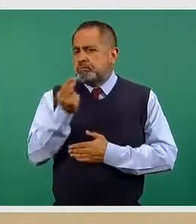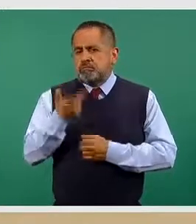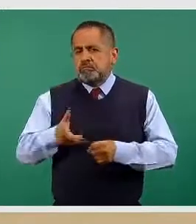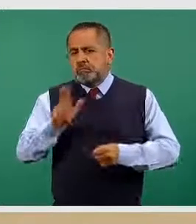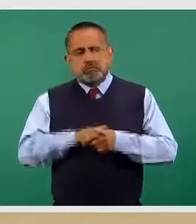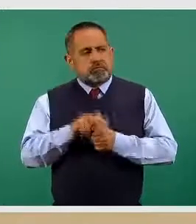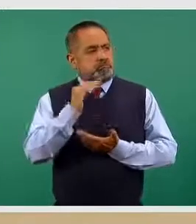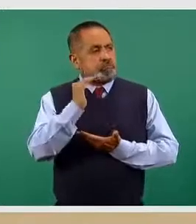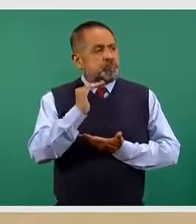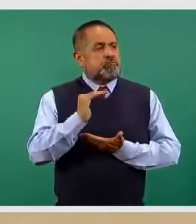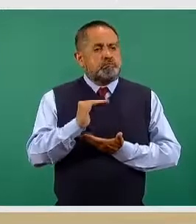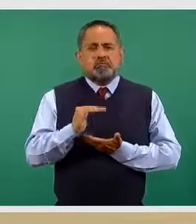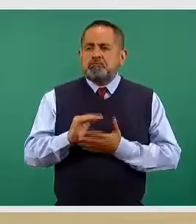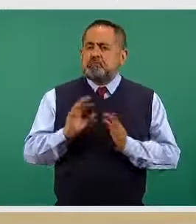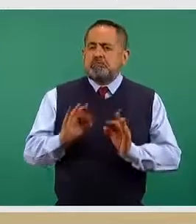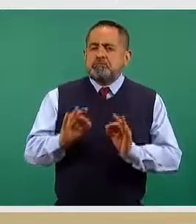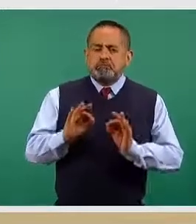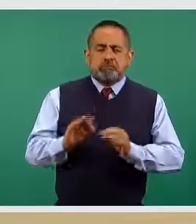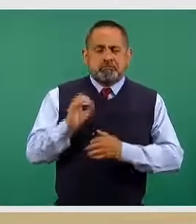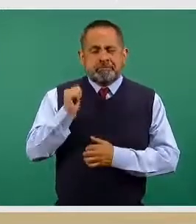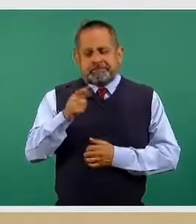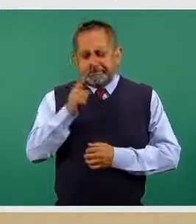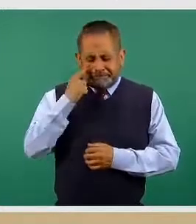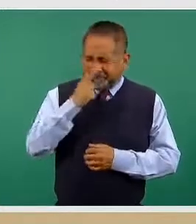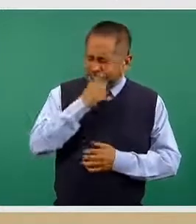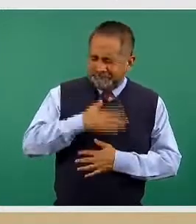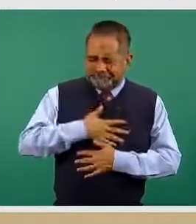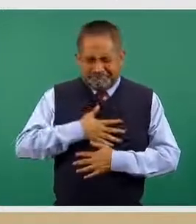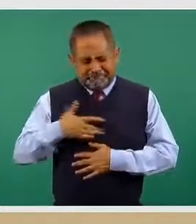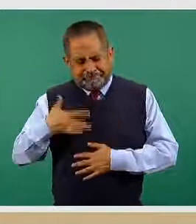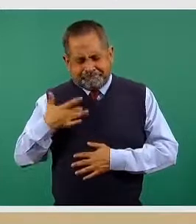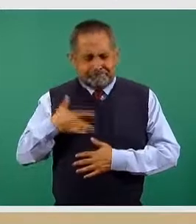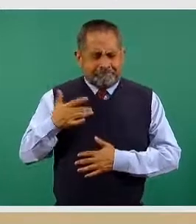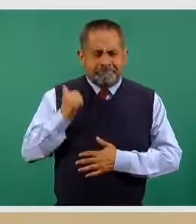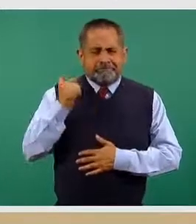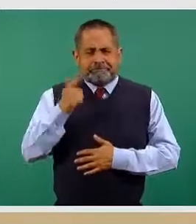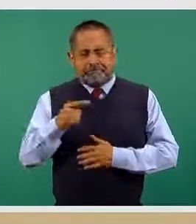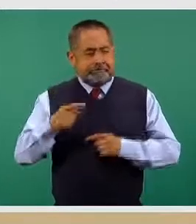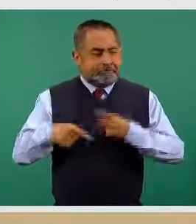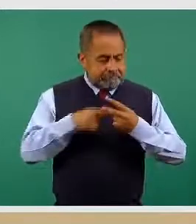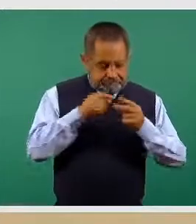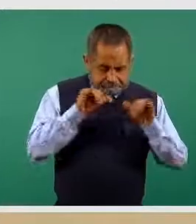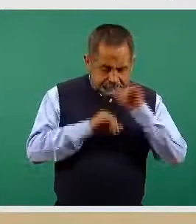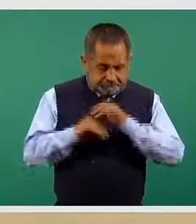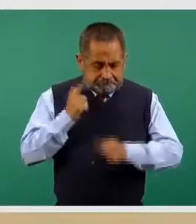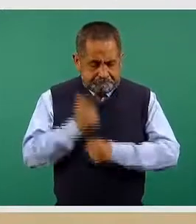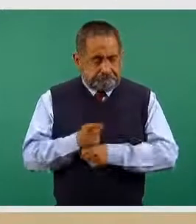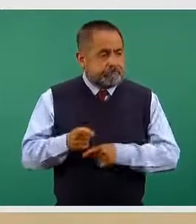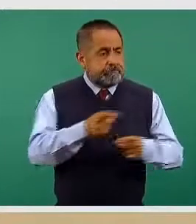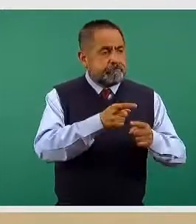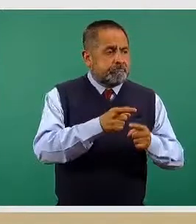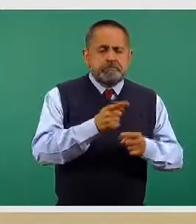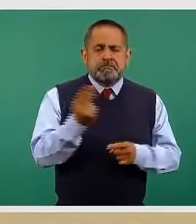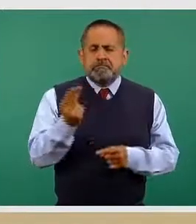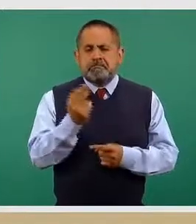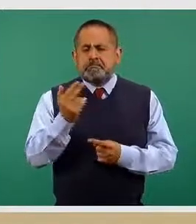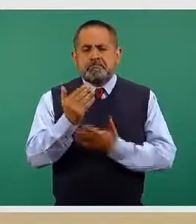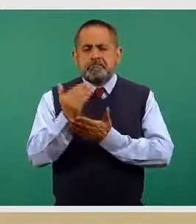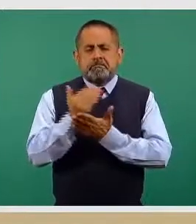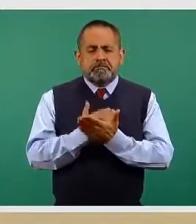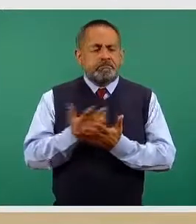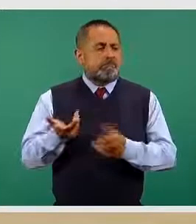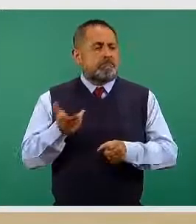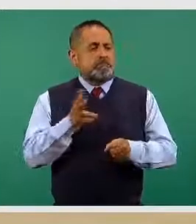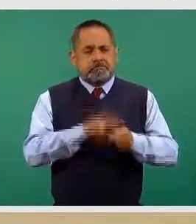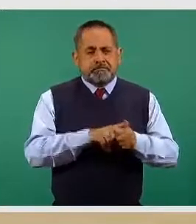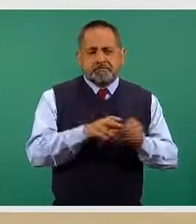que reportan alguna sintomatología y han tenido algún resultado de laboratorio. El total de personas hospitalizadas